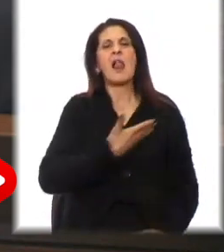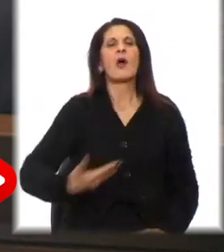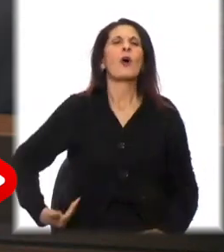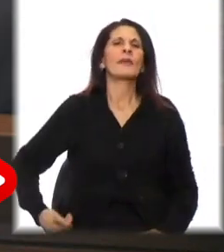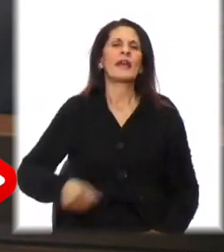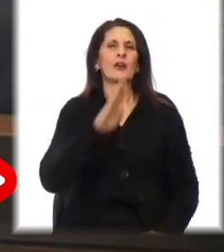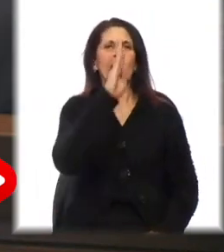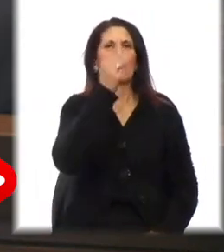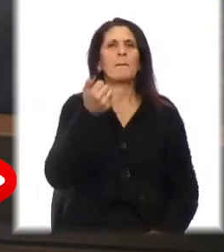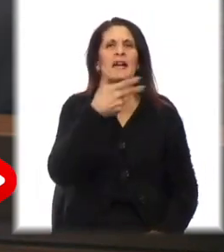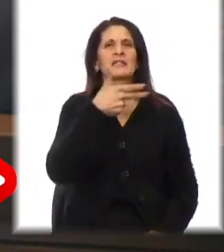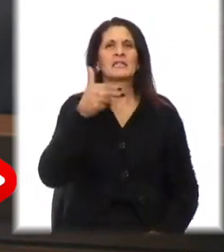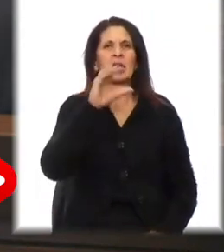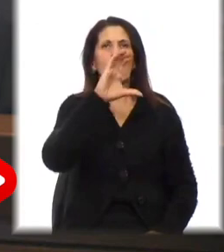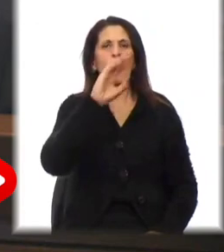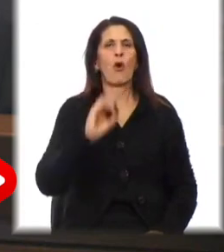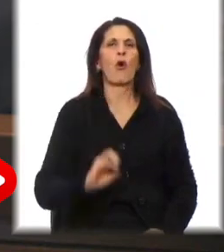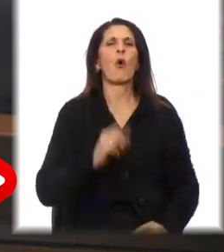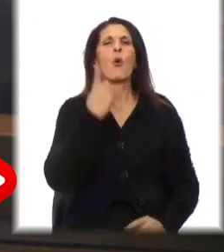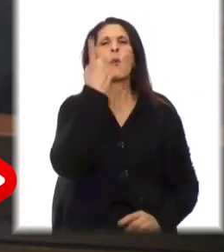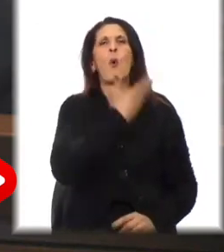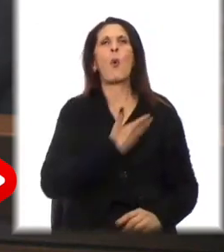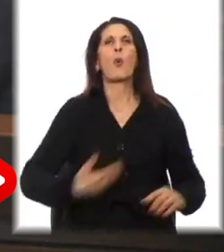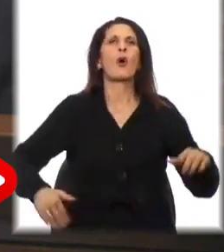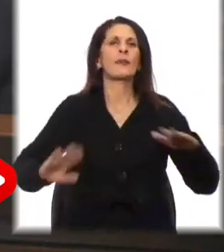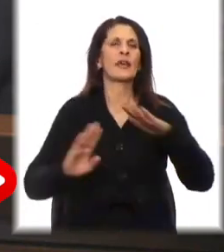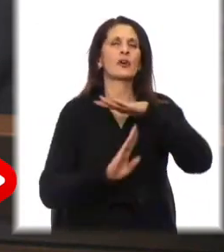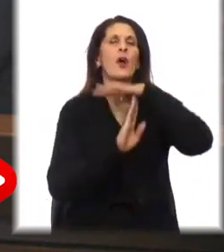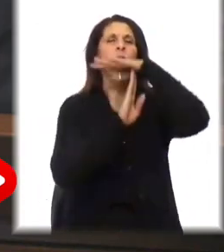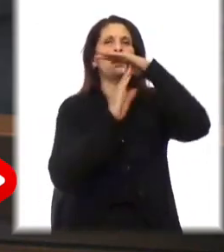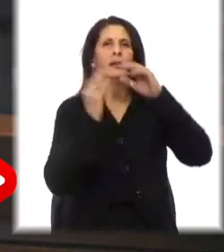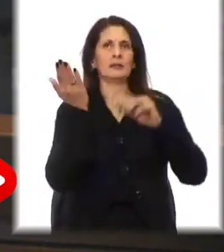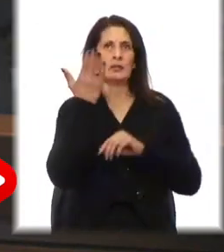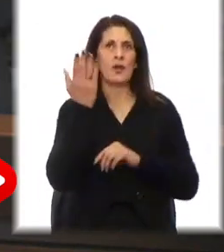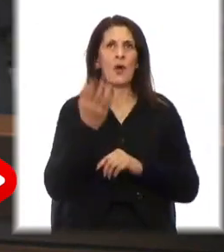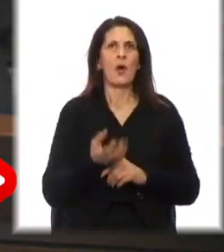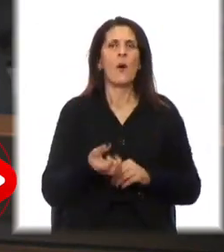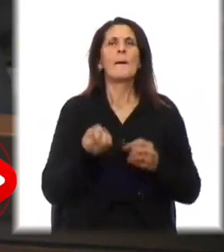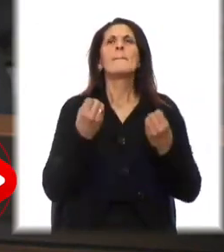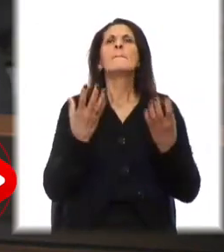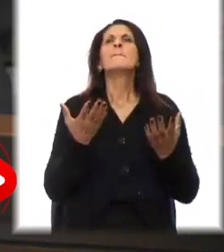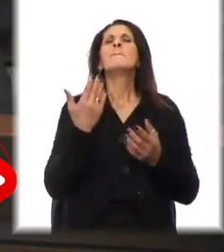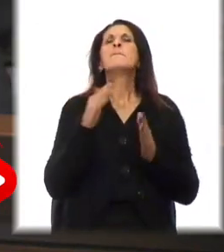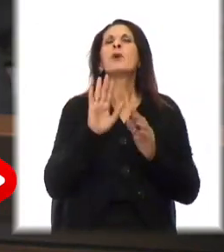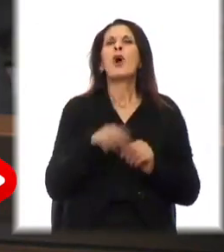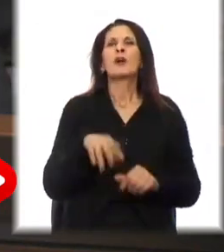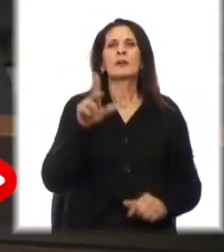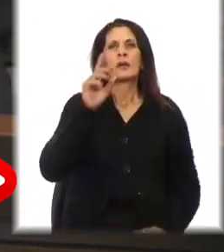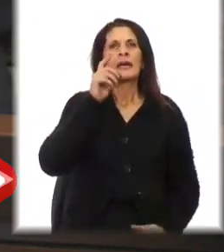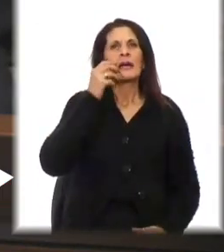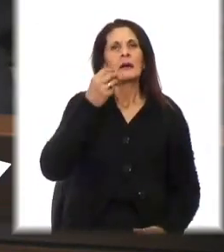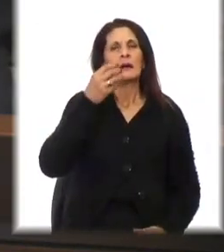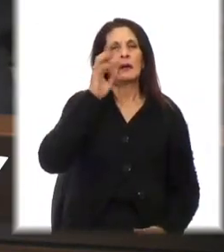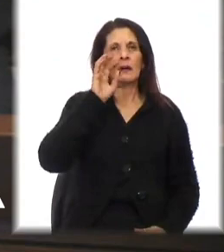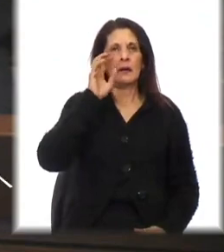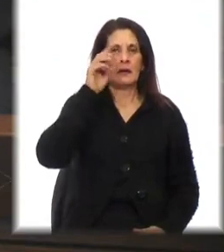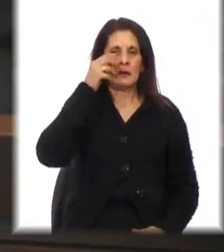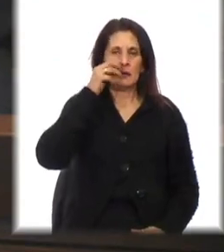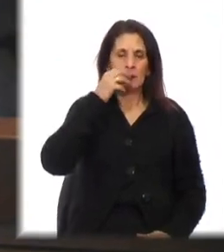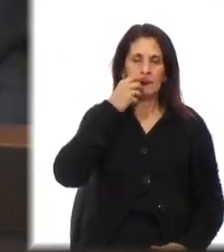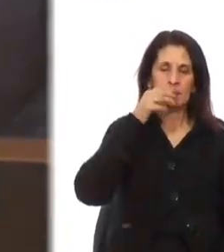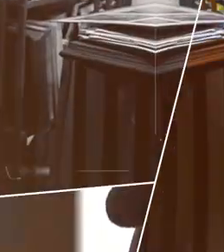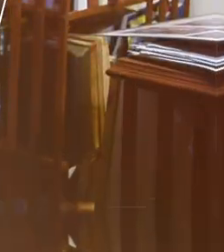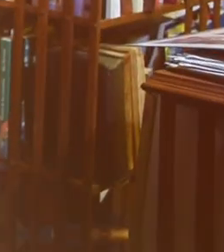Pacheco Areco como un gobierno autoritario, señor Presidente. Porque el propio general Sereñe, el propio